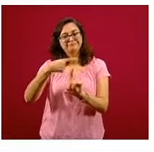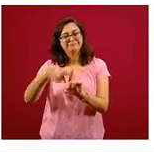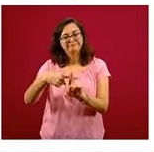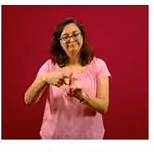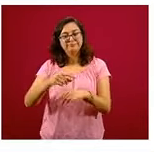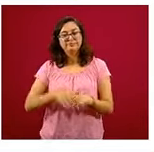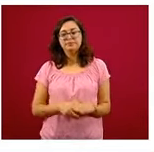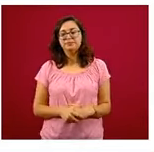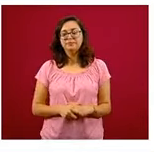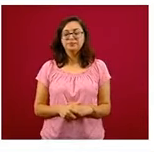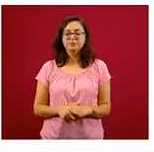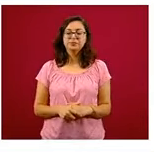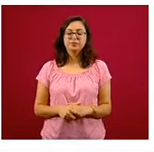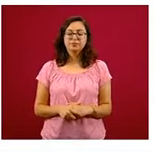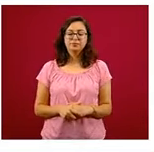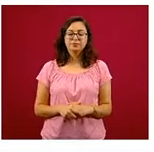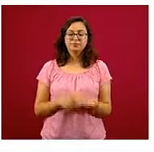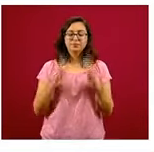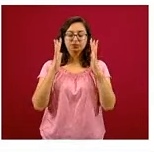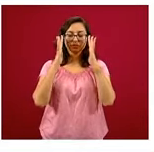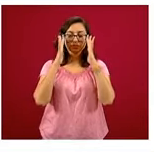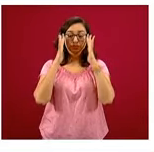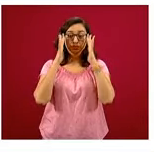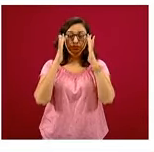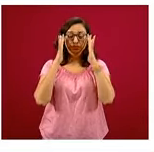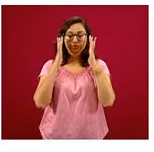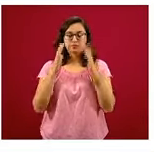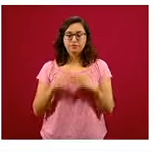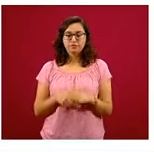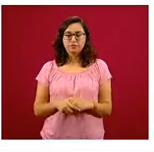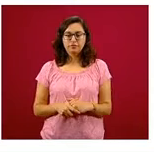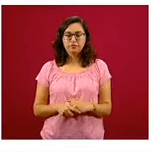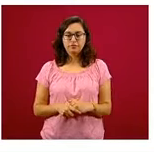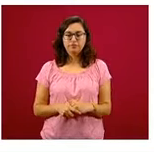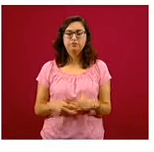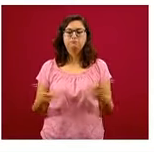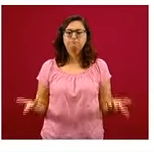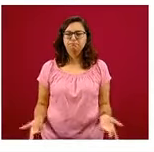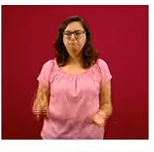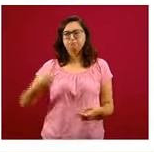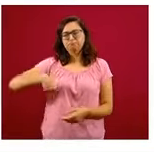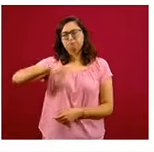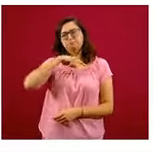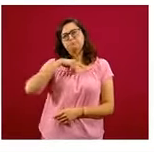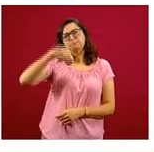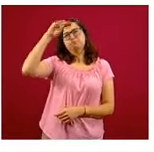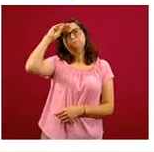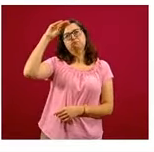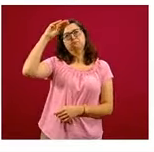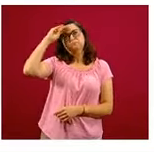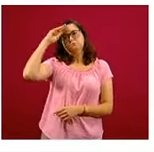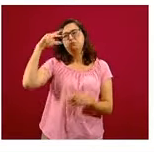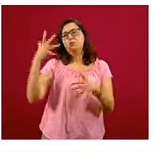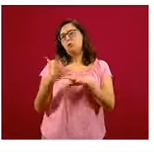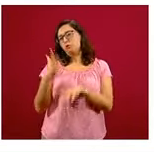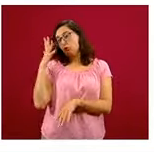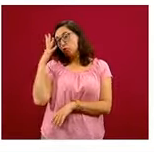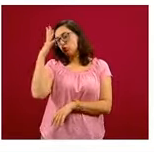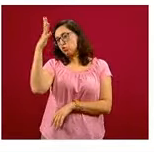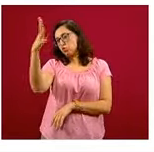siguiente. Si queremos heredarle a nuestros hijos y nietos un país